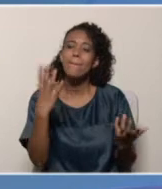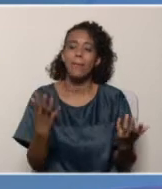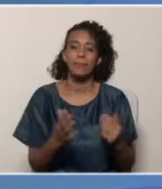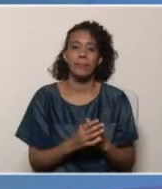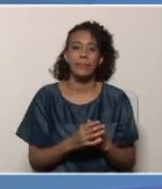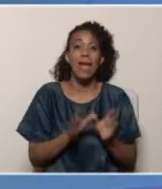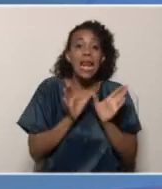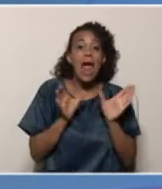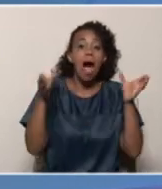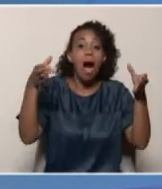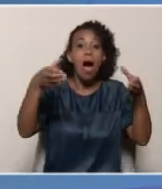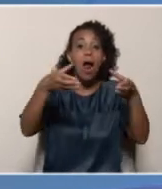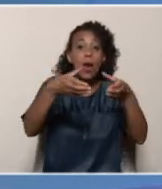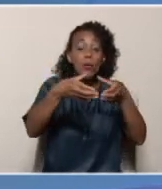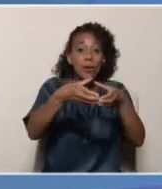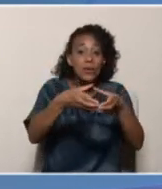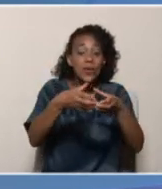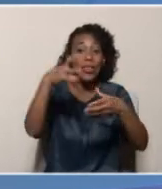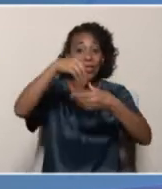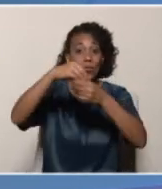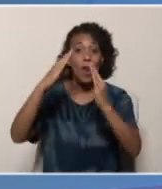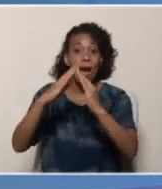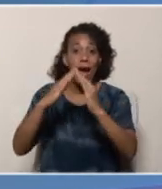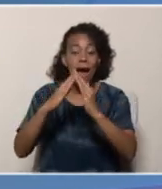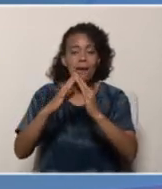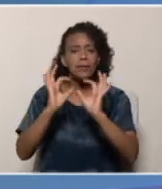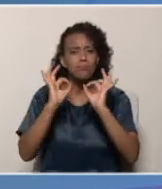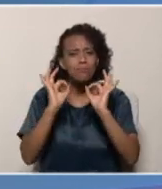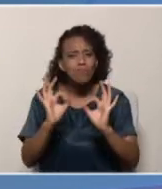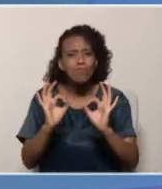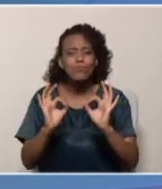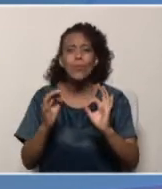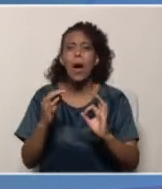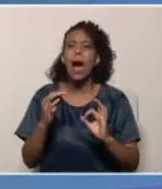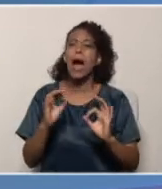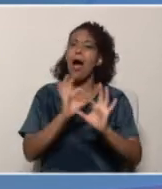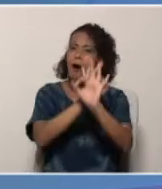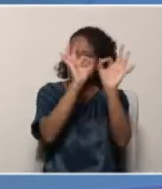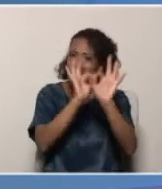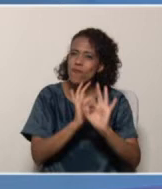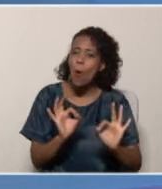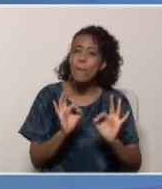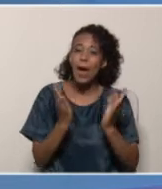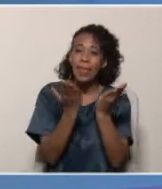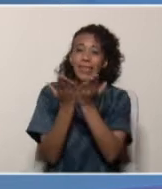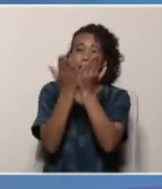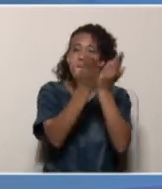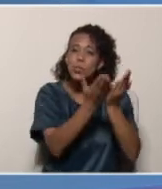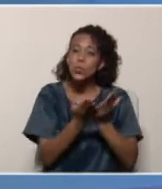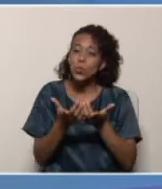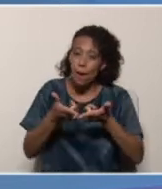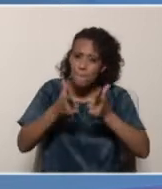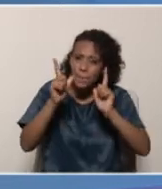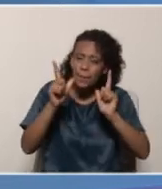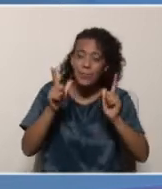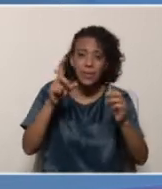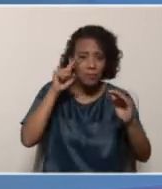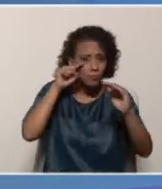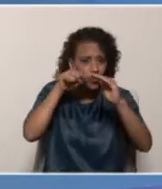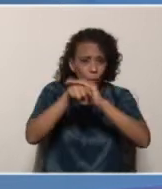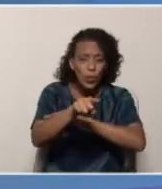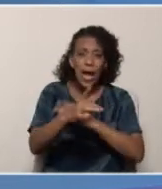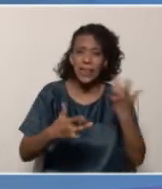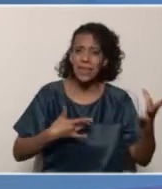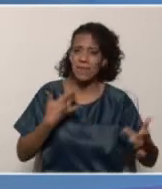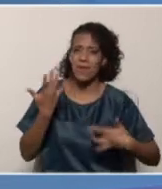La organización. Es importante que el estudiante cree un método de estudio que le permita acceder a